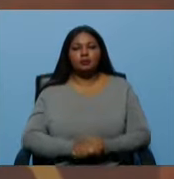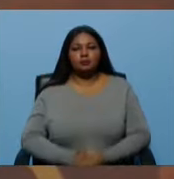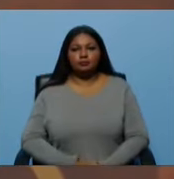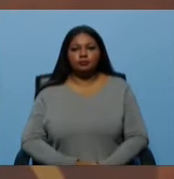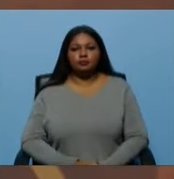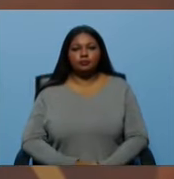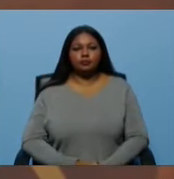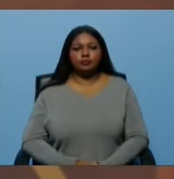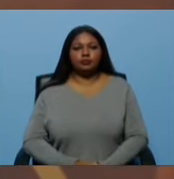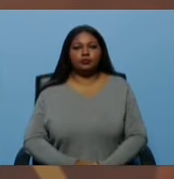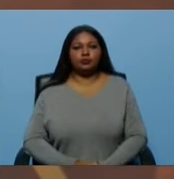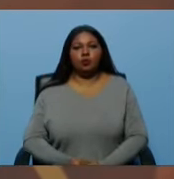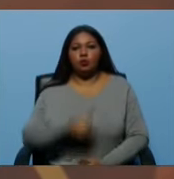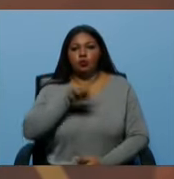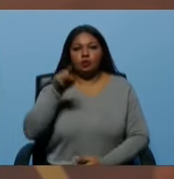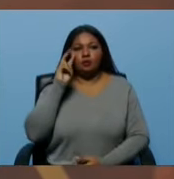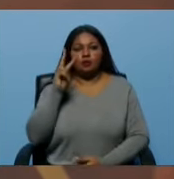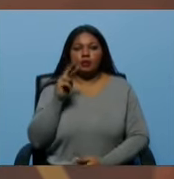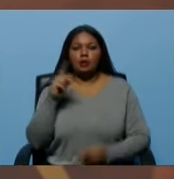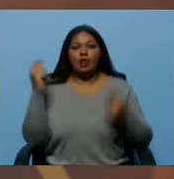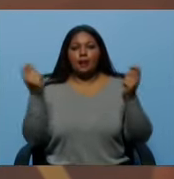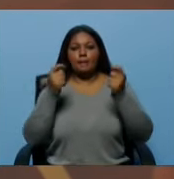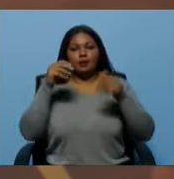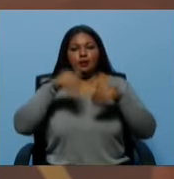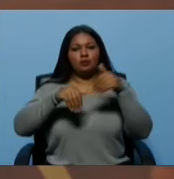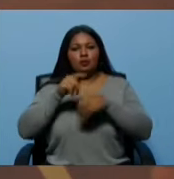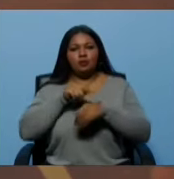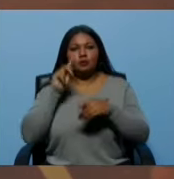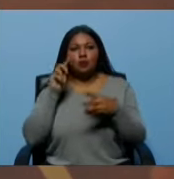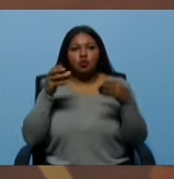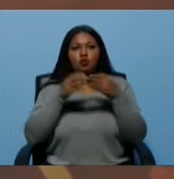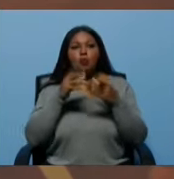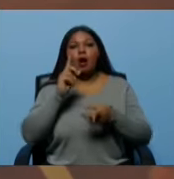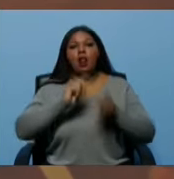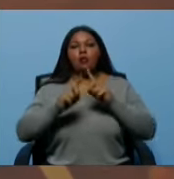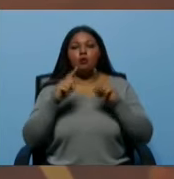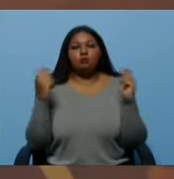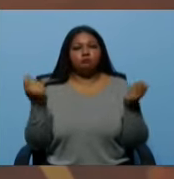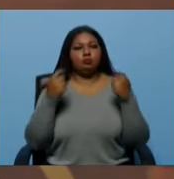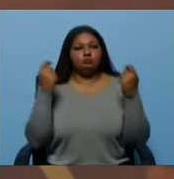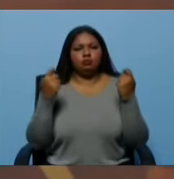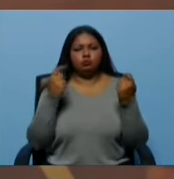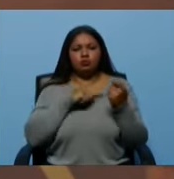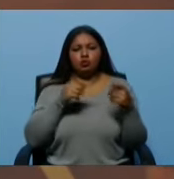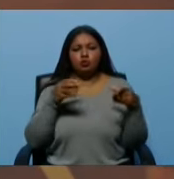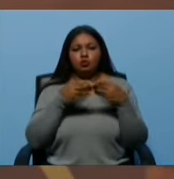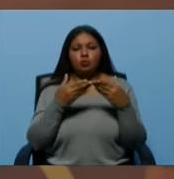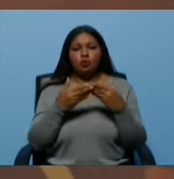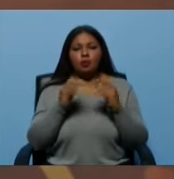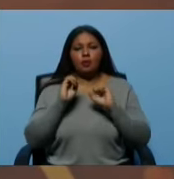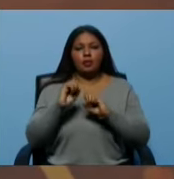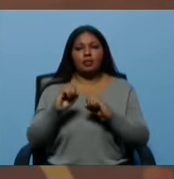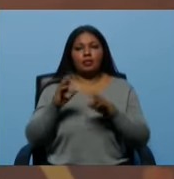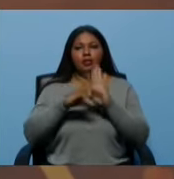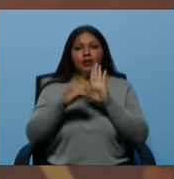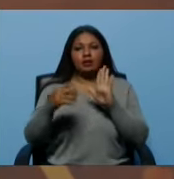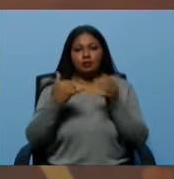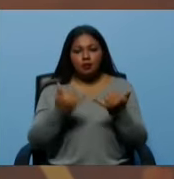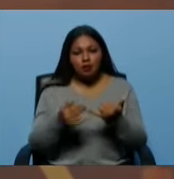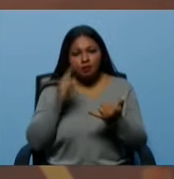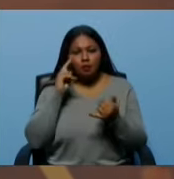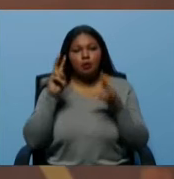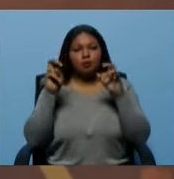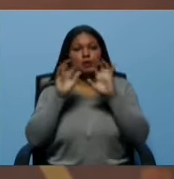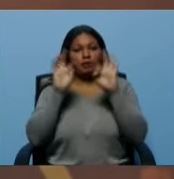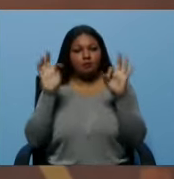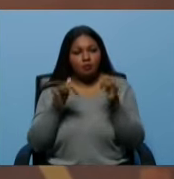veíamos la campaña electoral, hubo sectores propagandistas, de este sector de la extrema derecha, que hablaba de una nueva